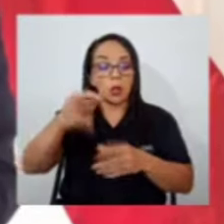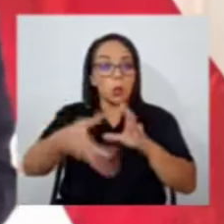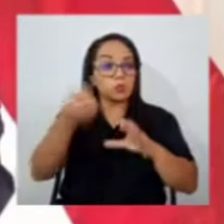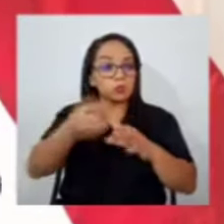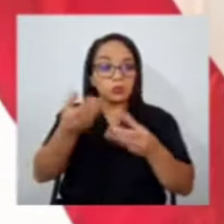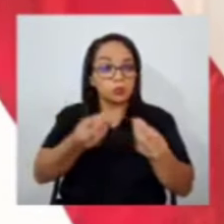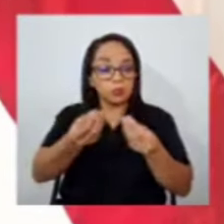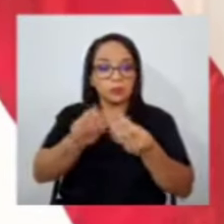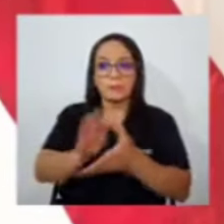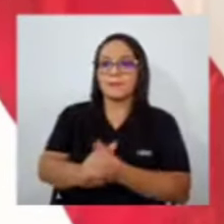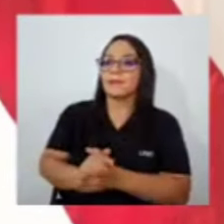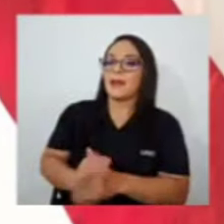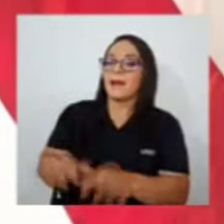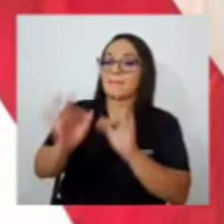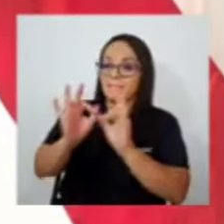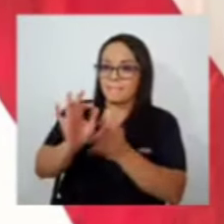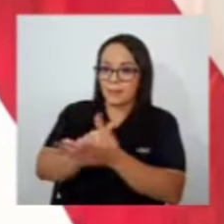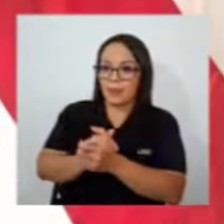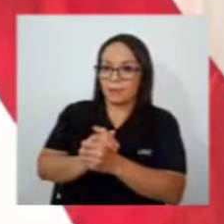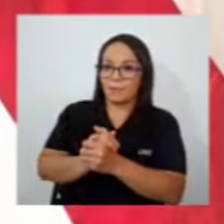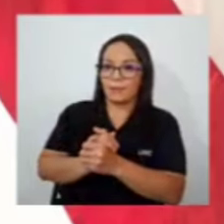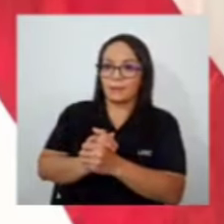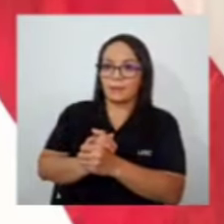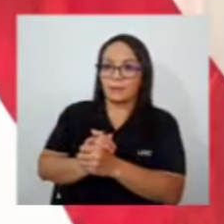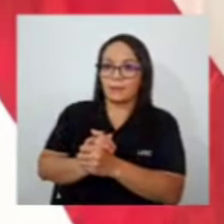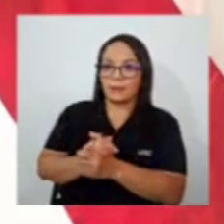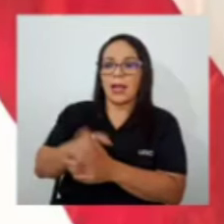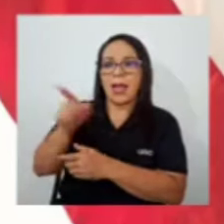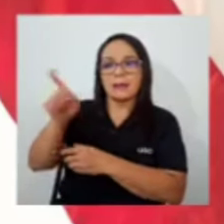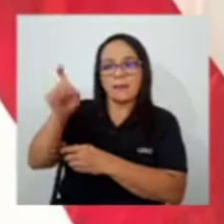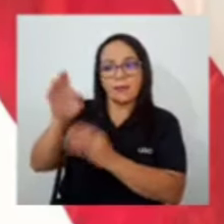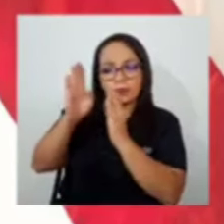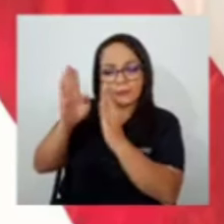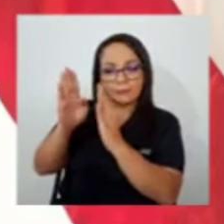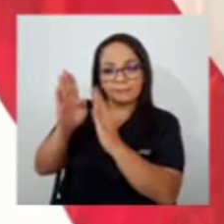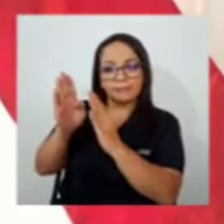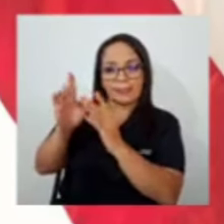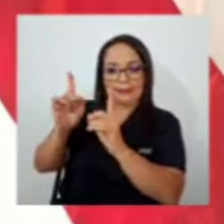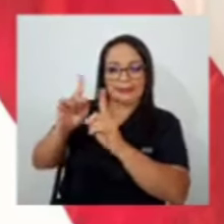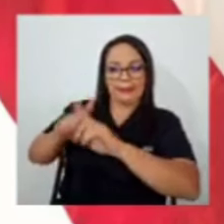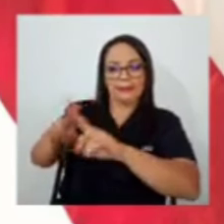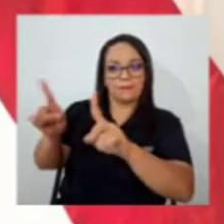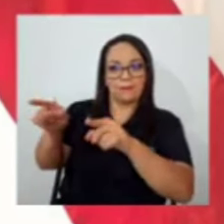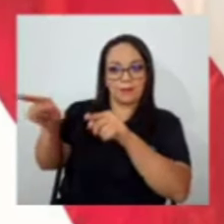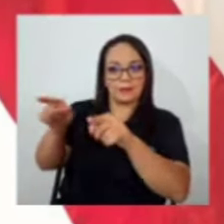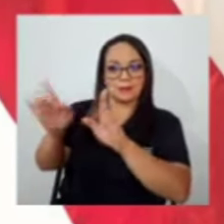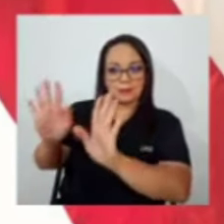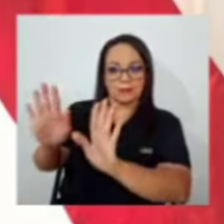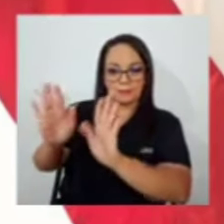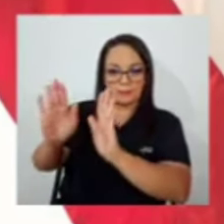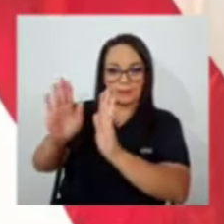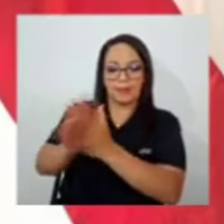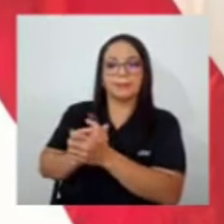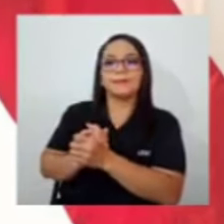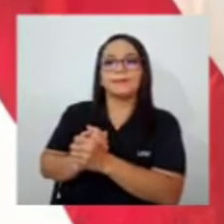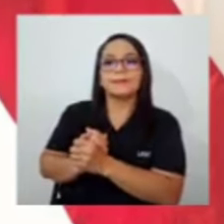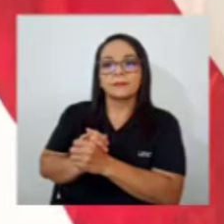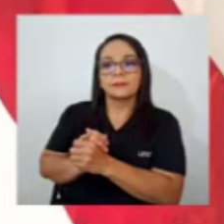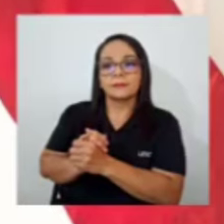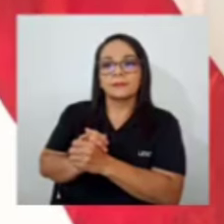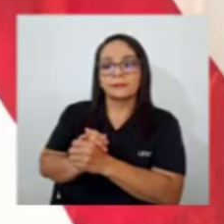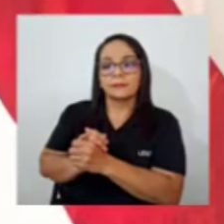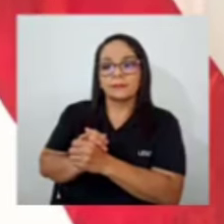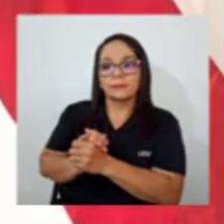que hacer distinciones que hacen una gran diferencia. La posición